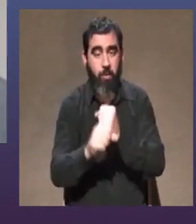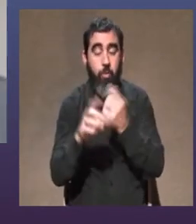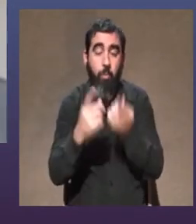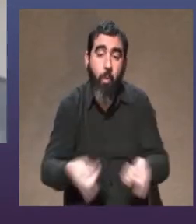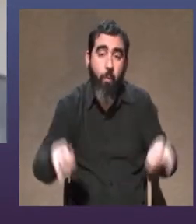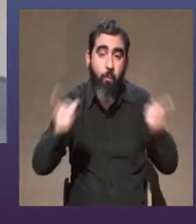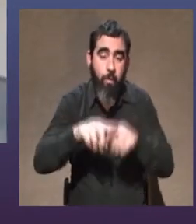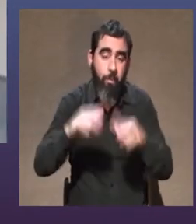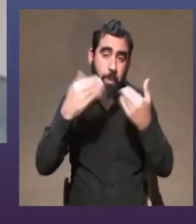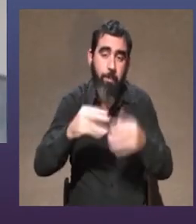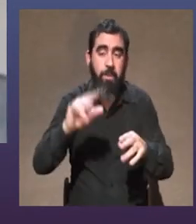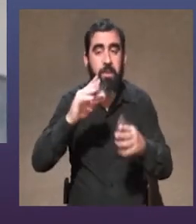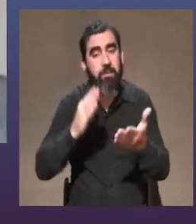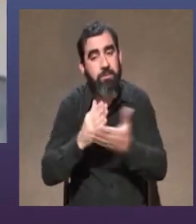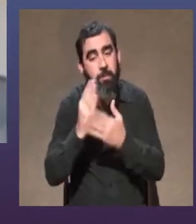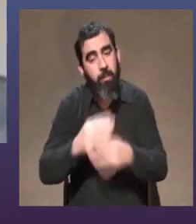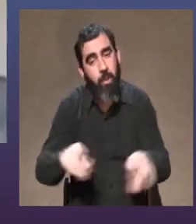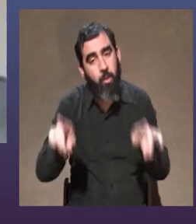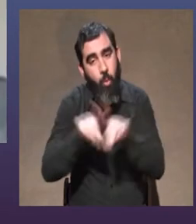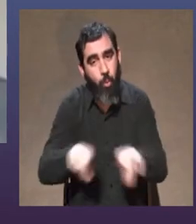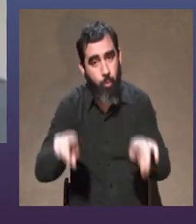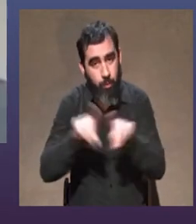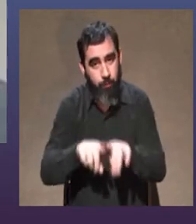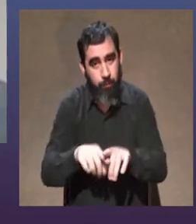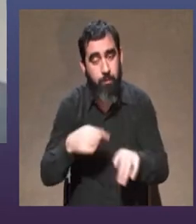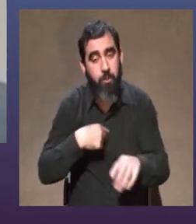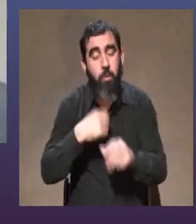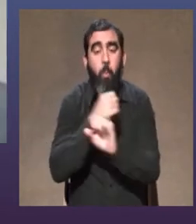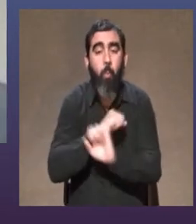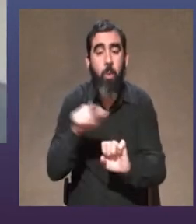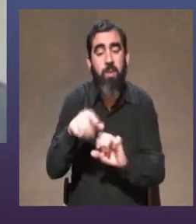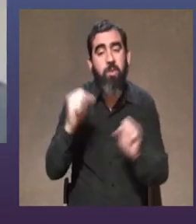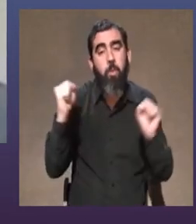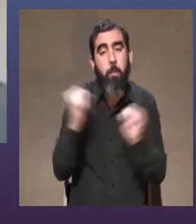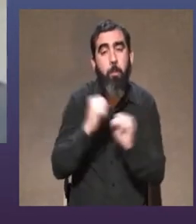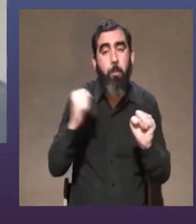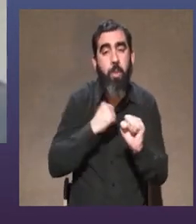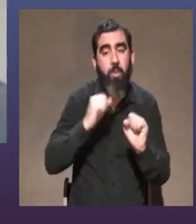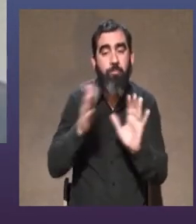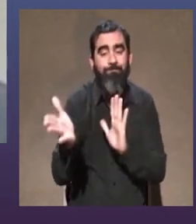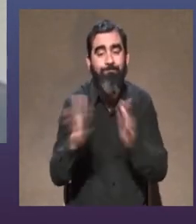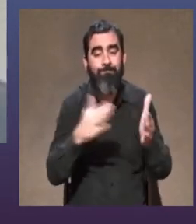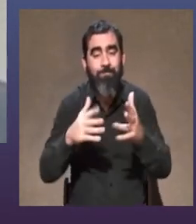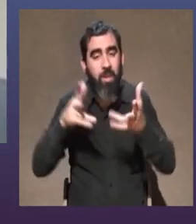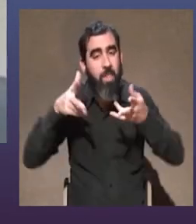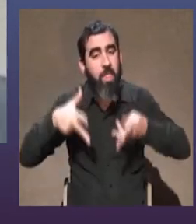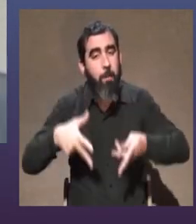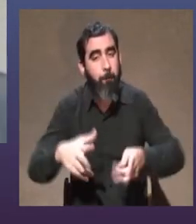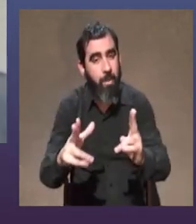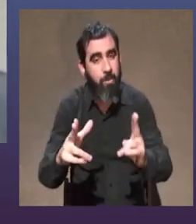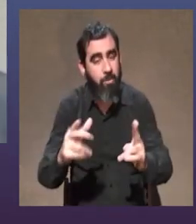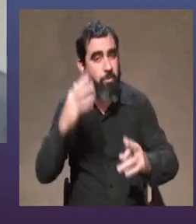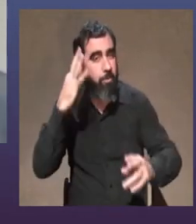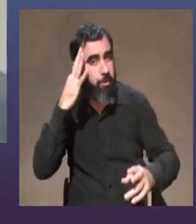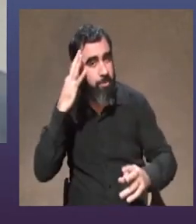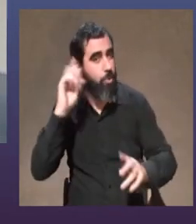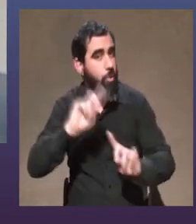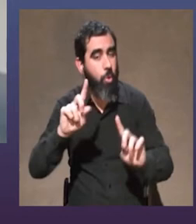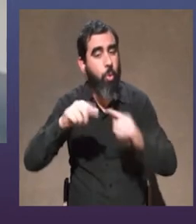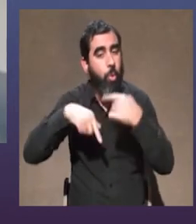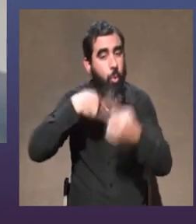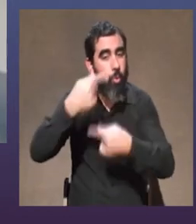Claro, tal vez tenemos como ese temor de quedar encasillados en una metodología y no seguir descubriendo o redescubriendo algunas cosas.